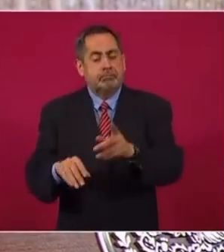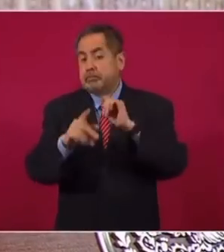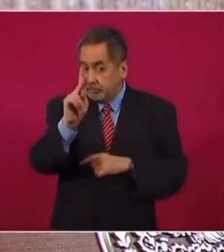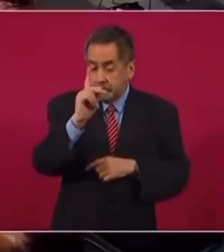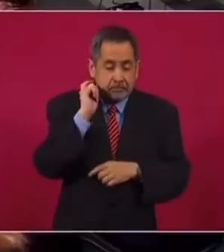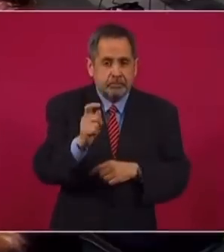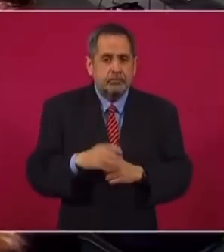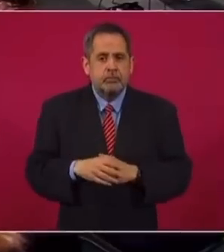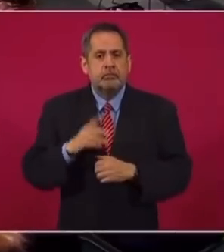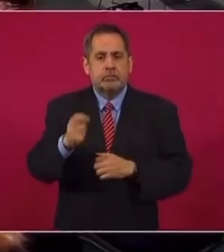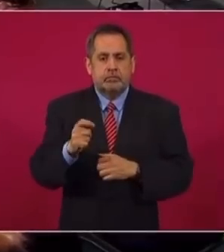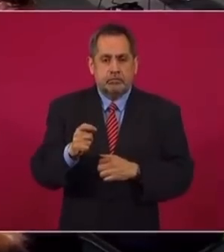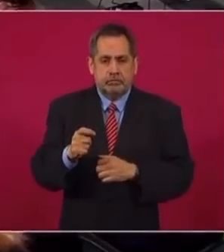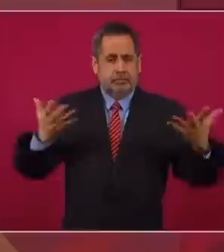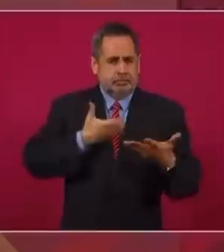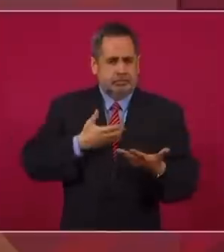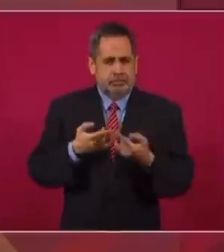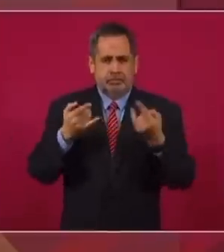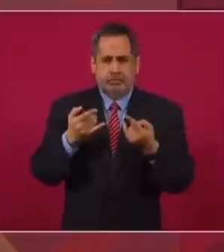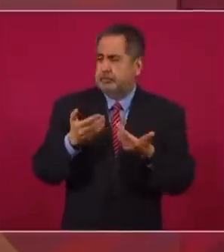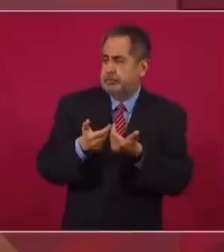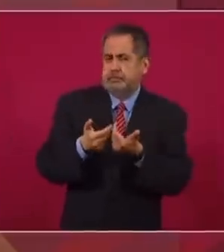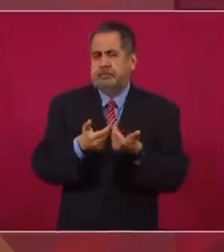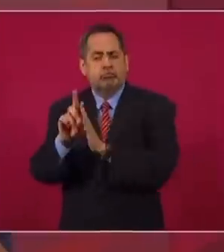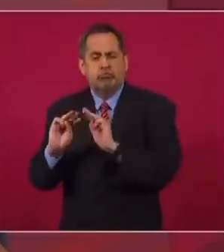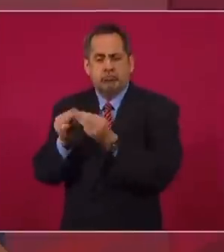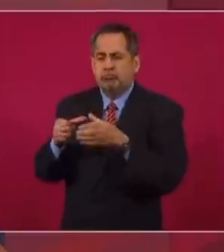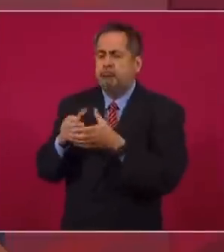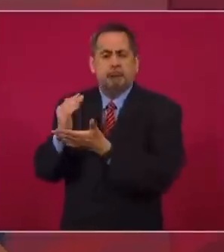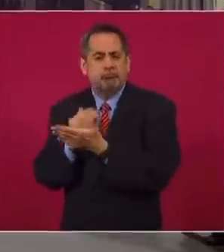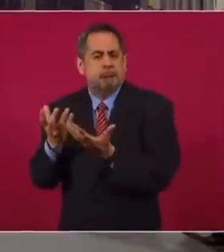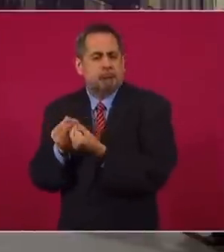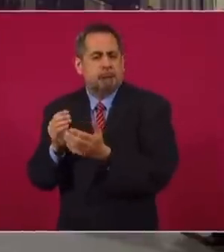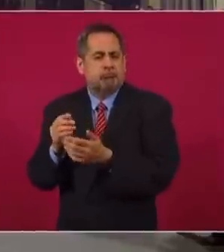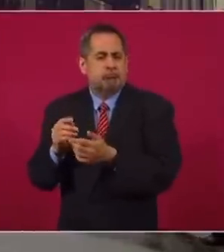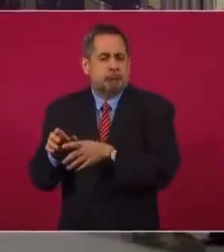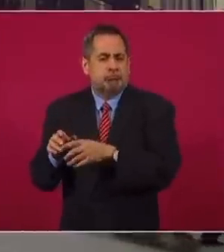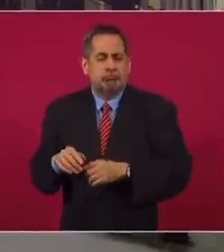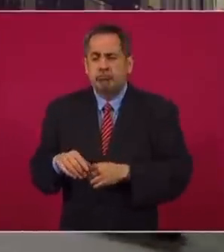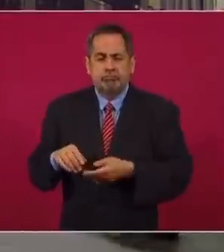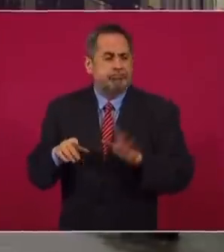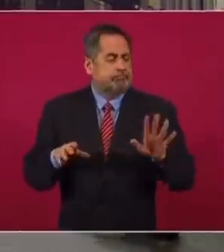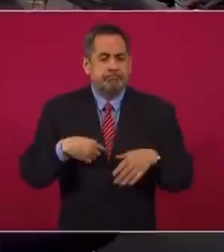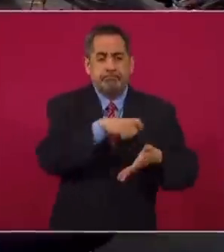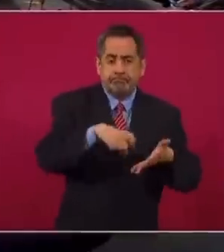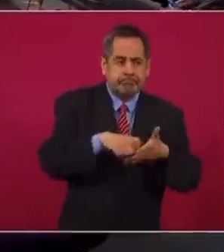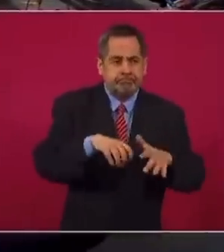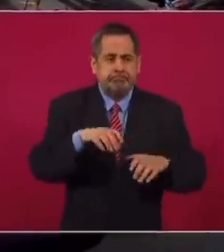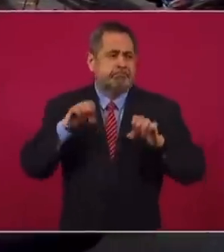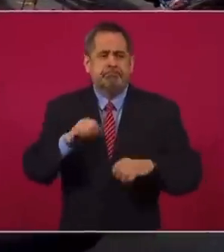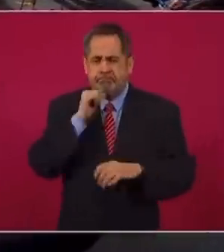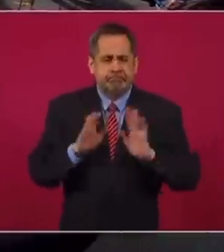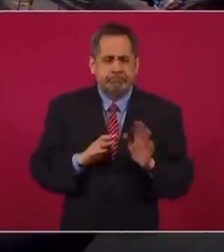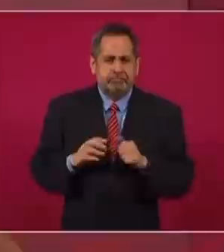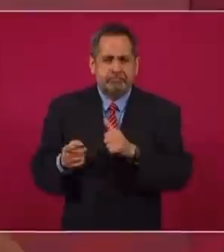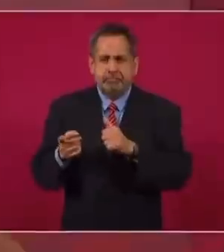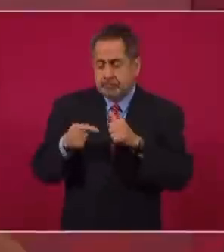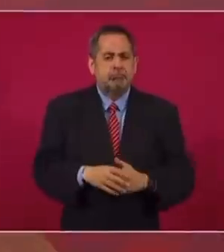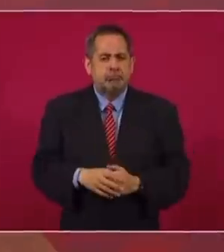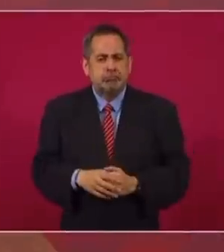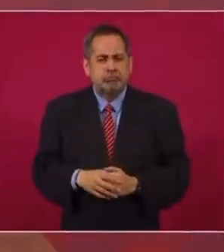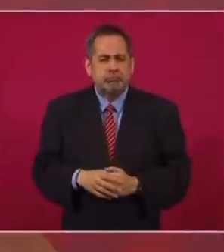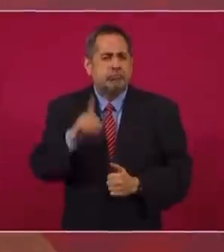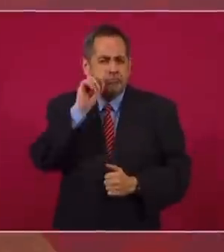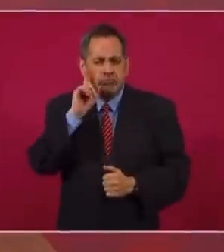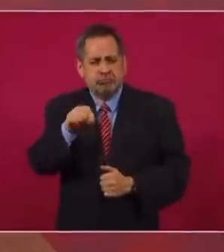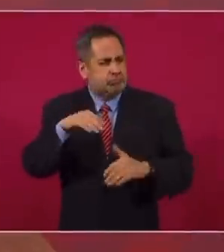hice fue separar el área histórica y con muebles de hacienda sin comprar nada. Hicimos la primera sala de juntas.